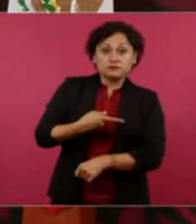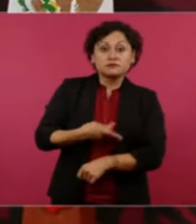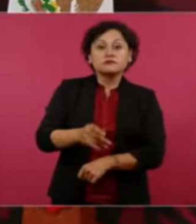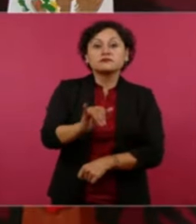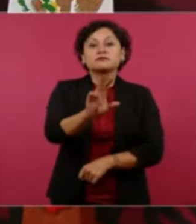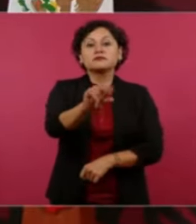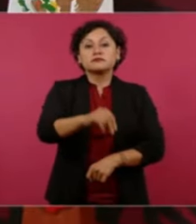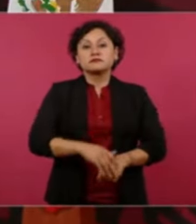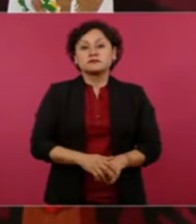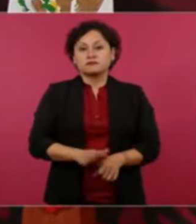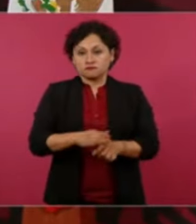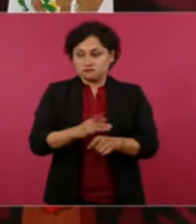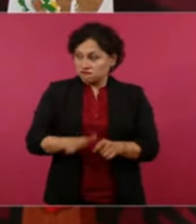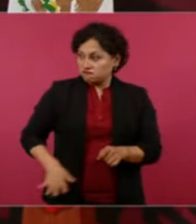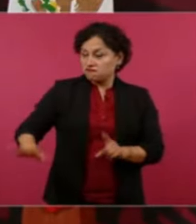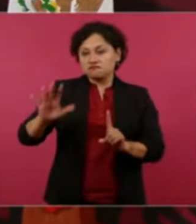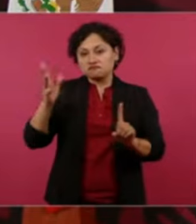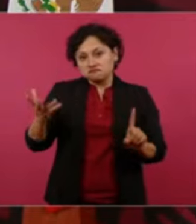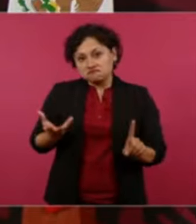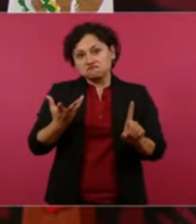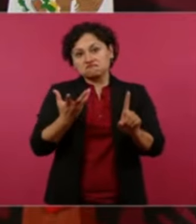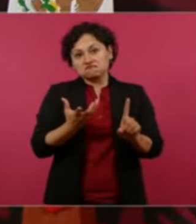y lo llamaban alborotador del pueblo